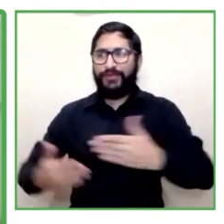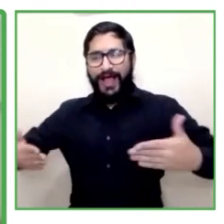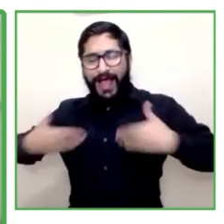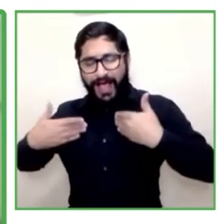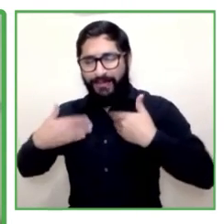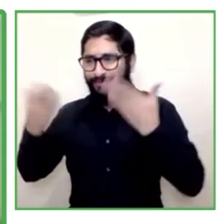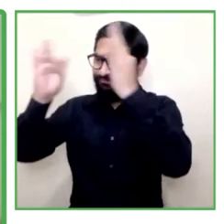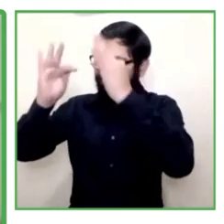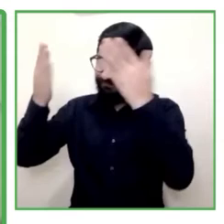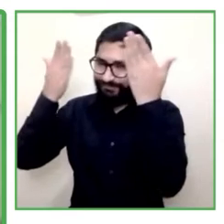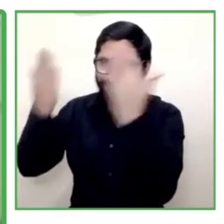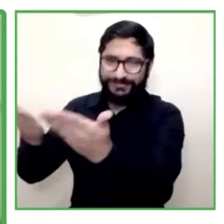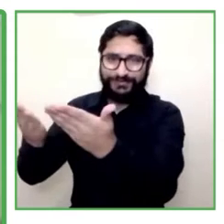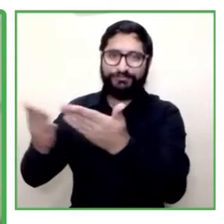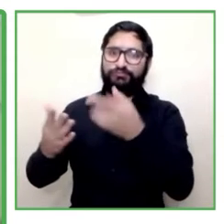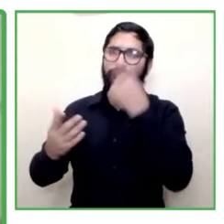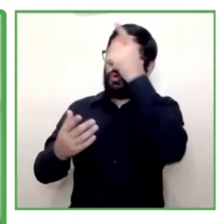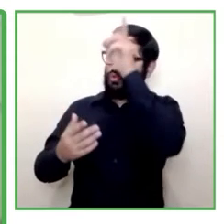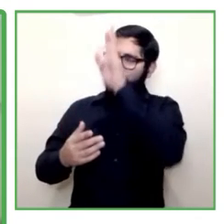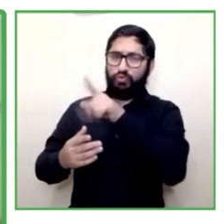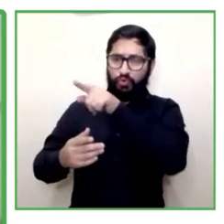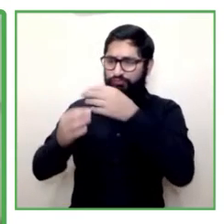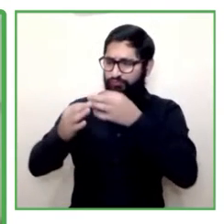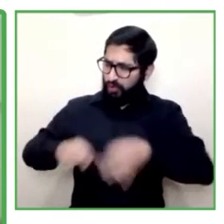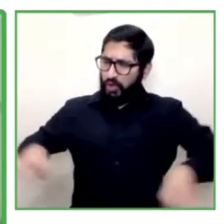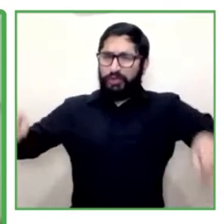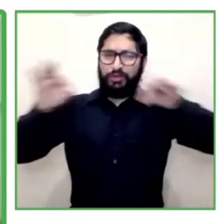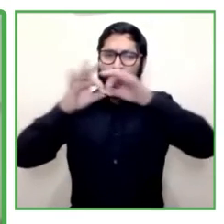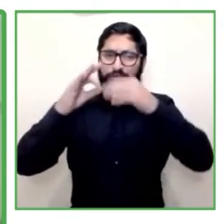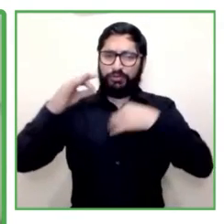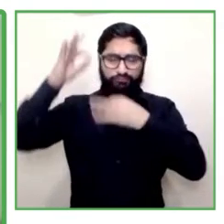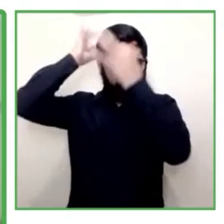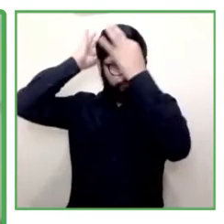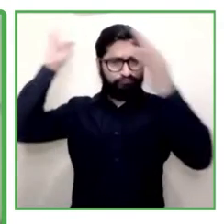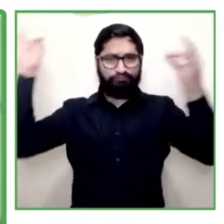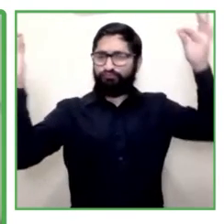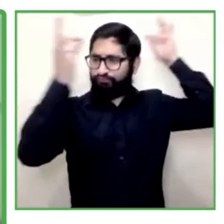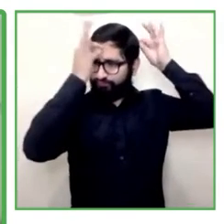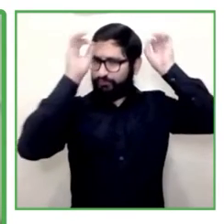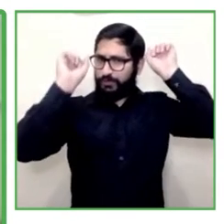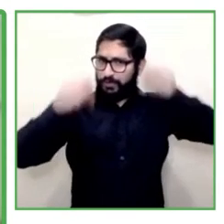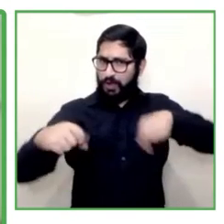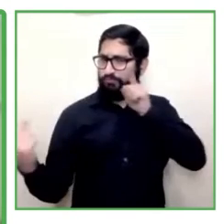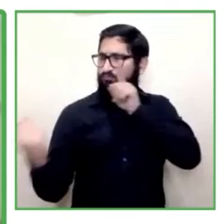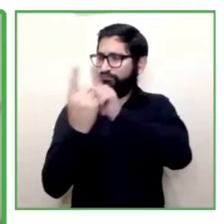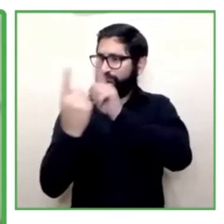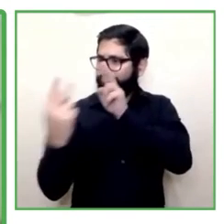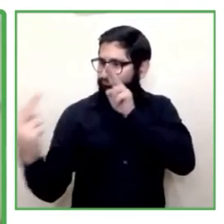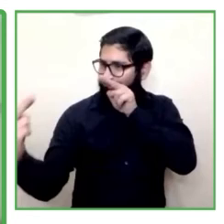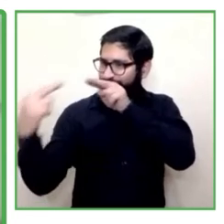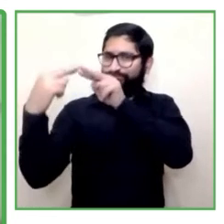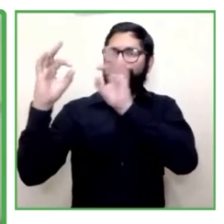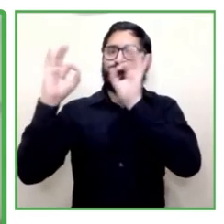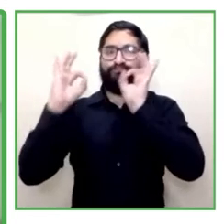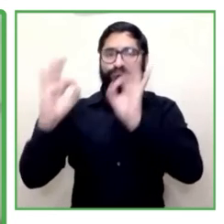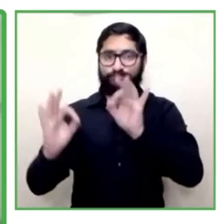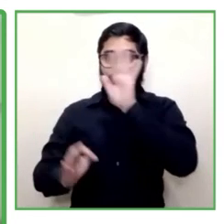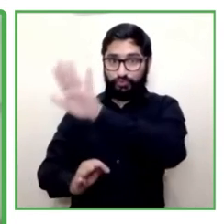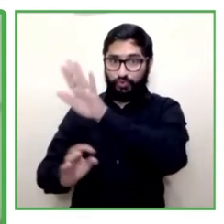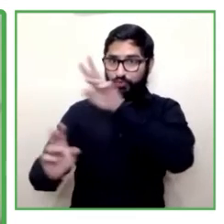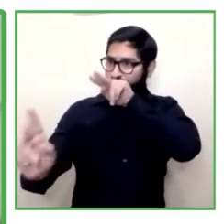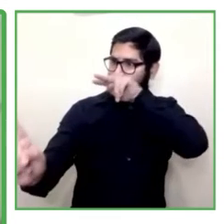cumplir. vamos a encontrar permanentemente conociendo tu visión sobre estos valiosos temas de la inclusión laboral.